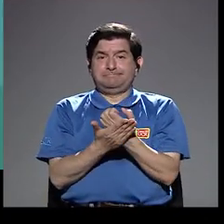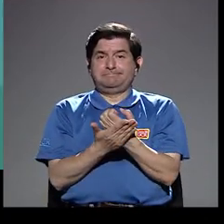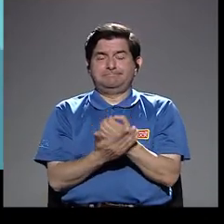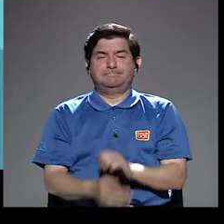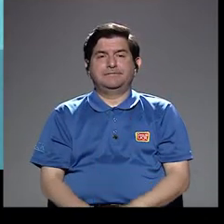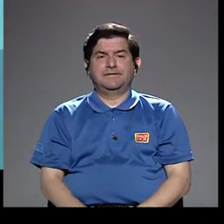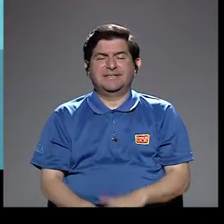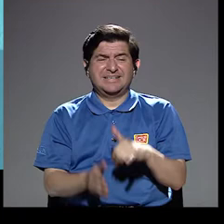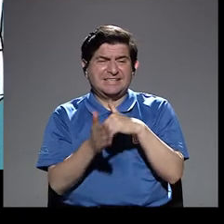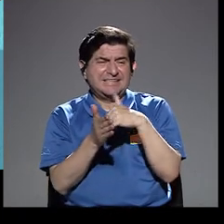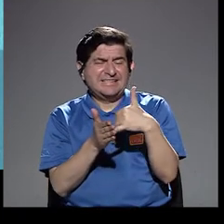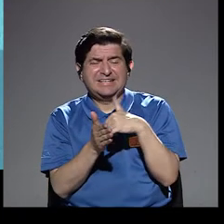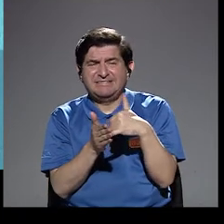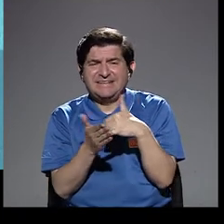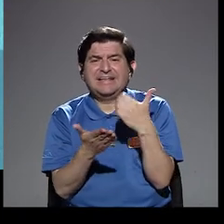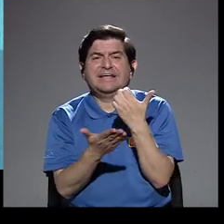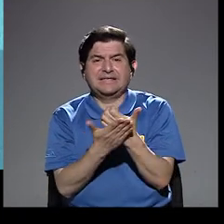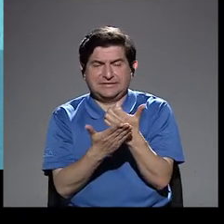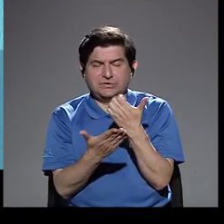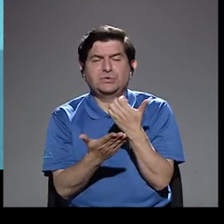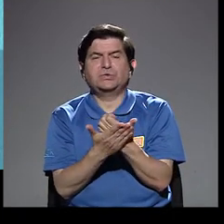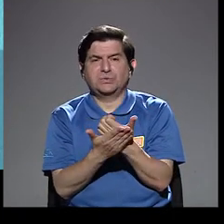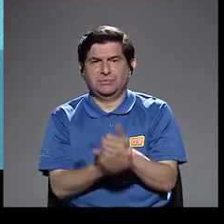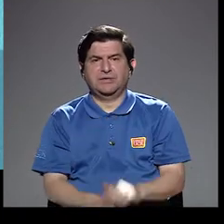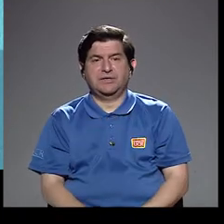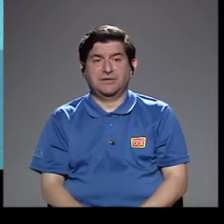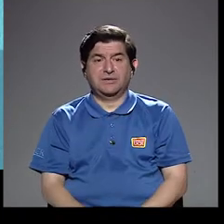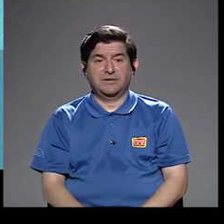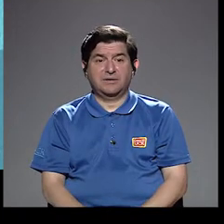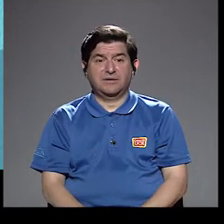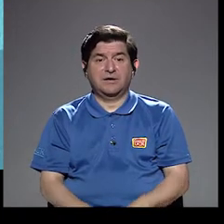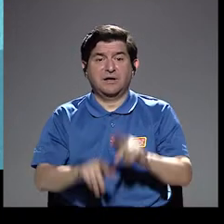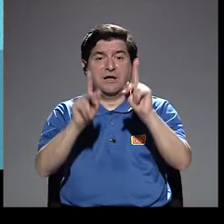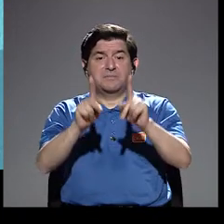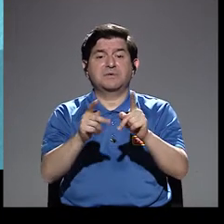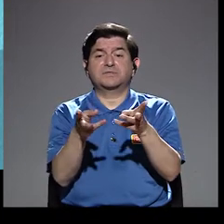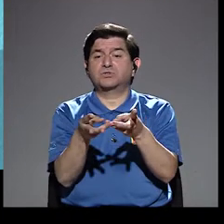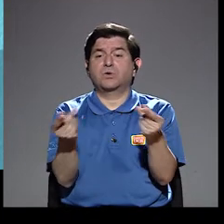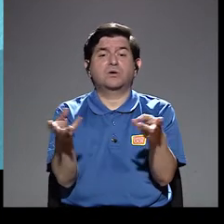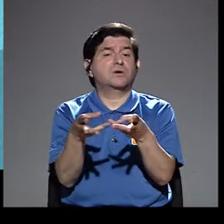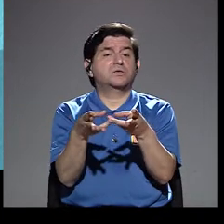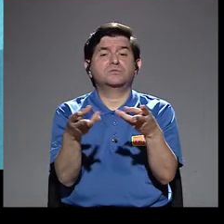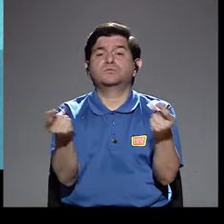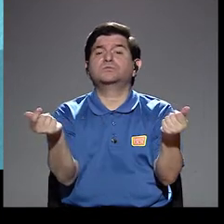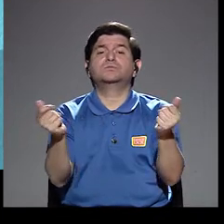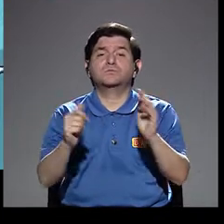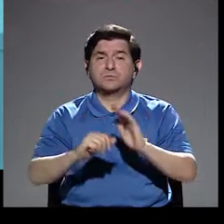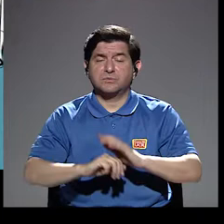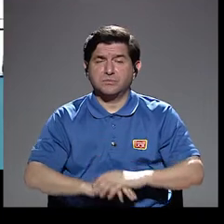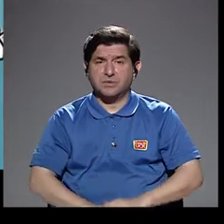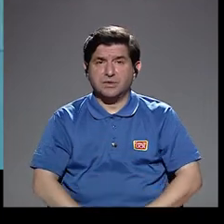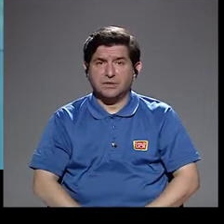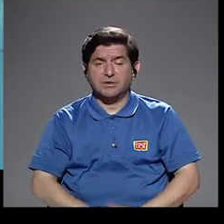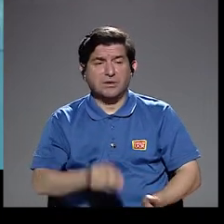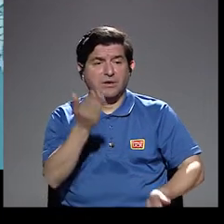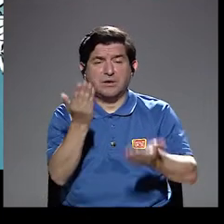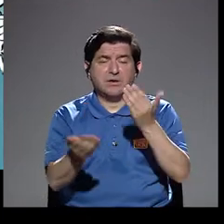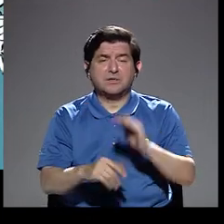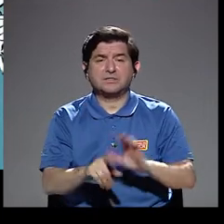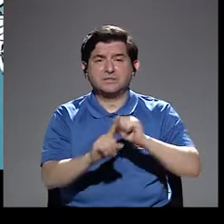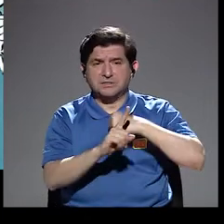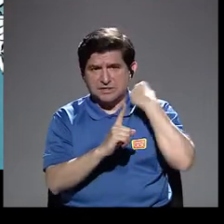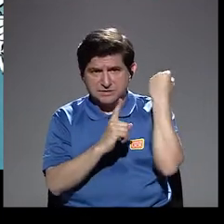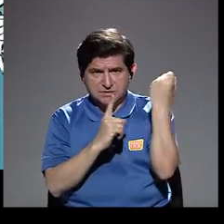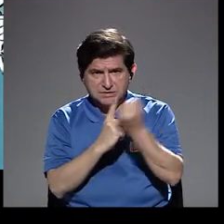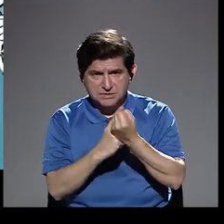la condición de vulnerabilidad económica, alguien que llega a resolver de alguna manera la